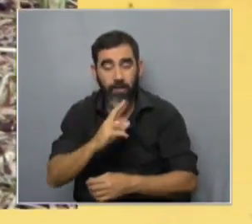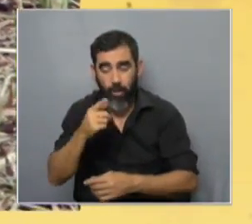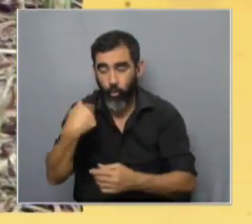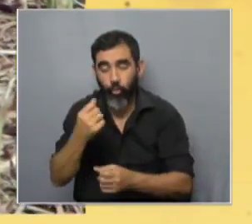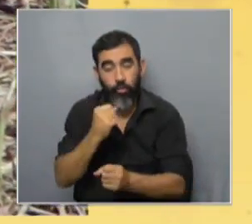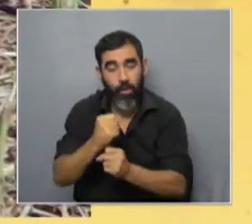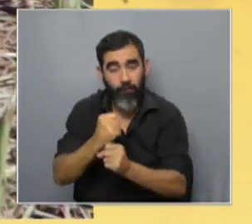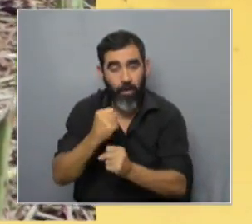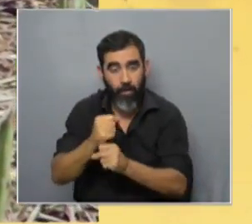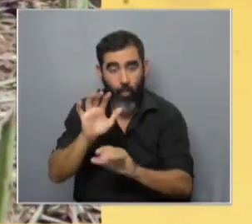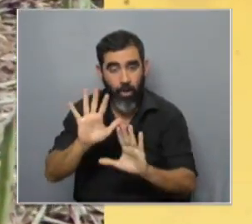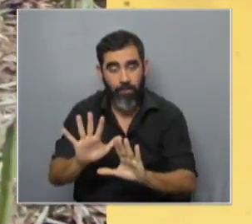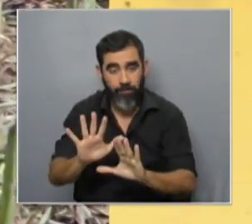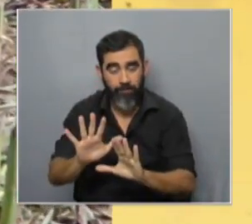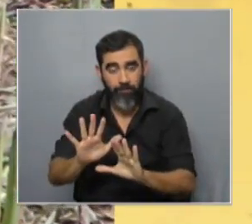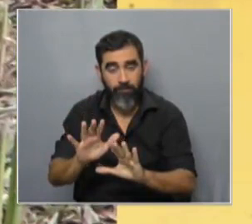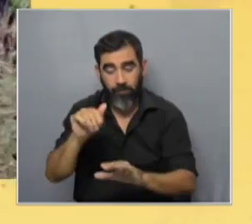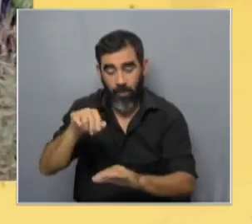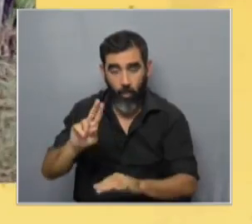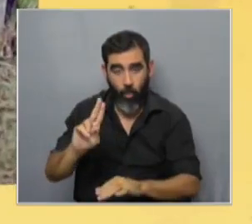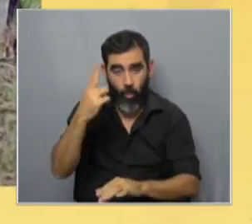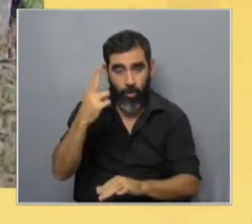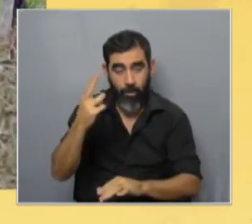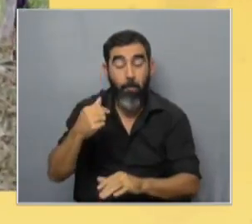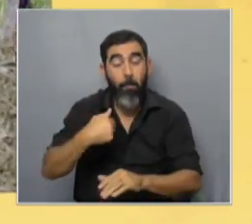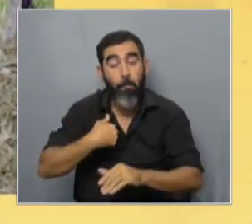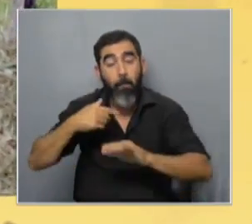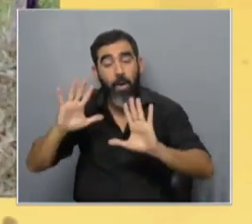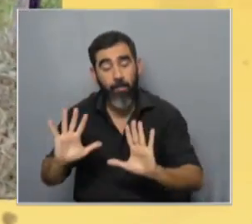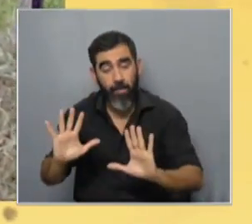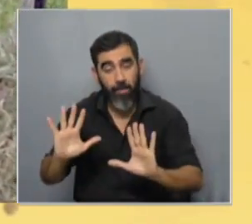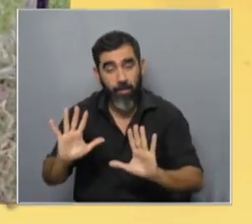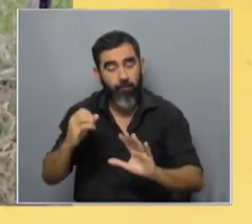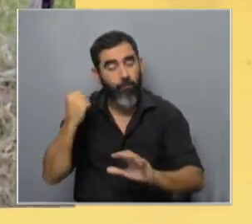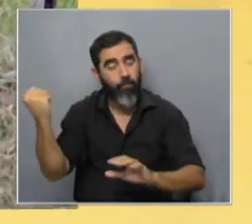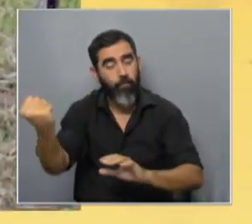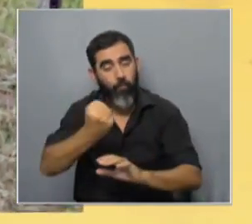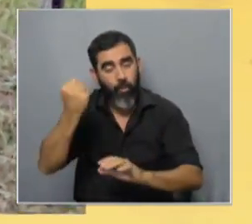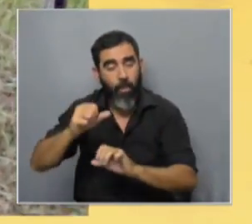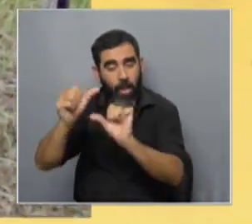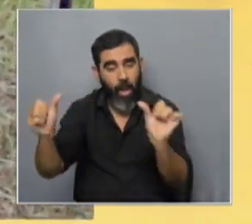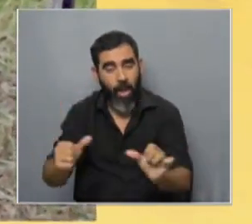hemos desarrollado esta herramienta acá en el Uruguay que para mi juicio se ha vuelto imprescindible